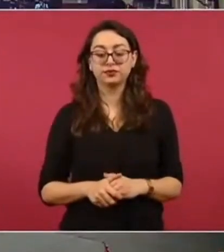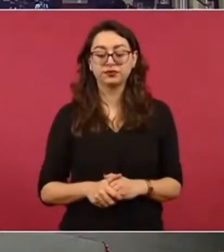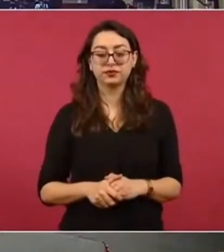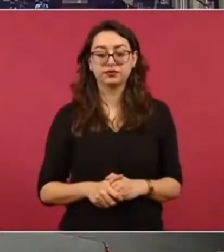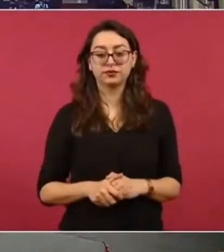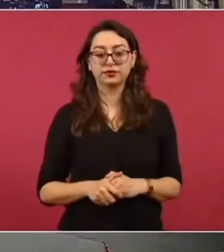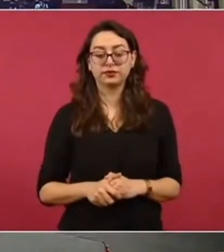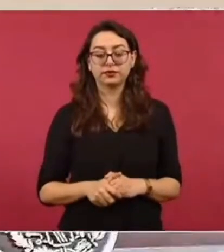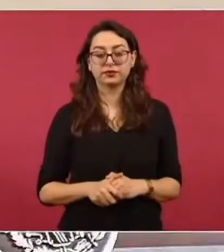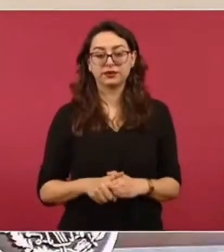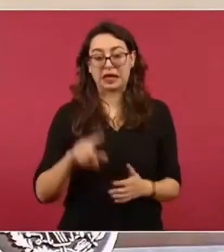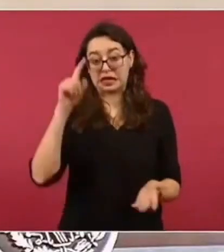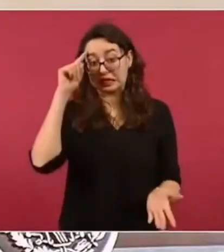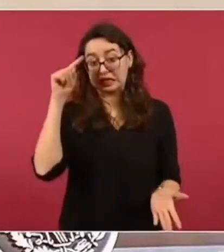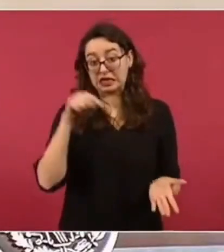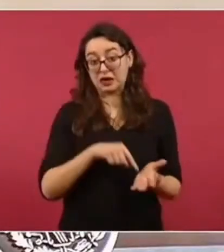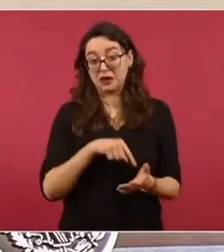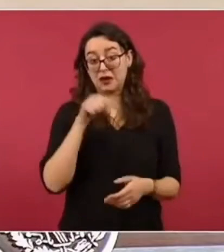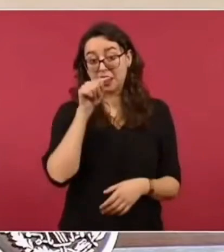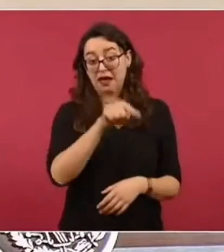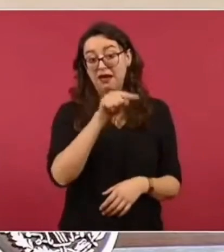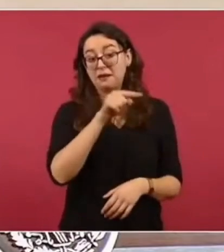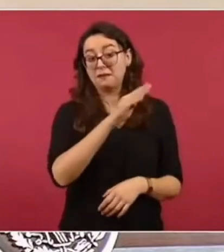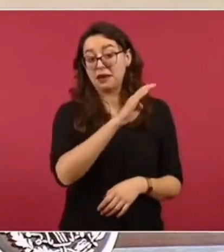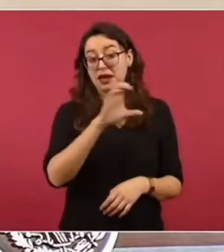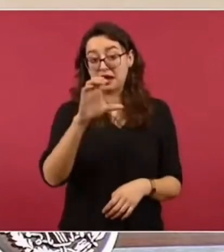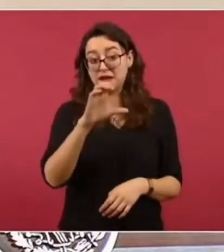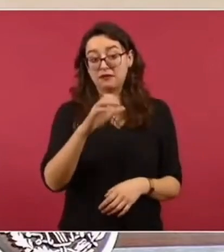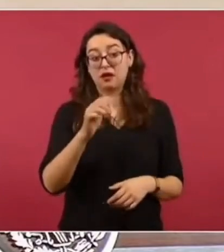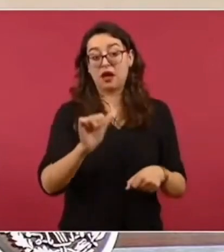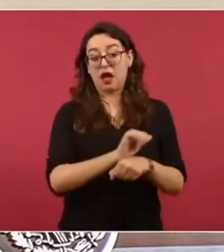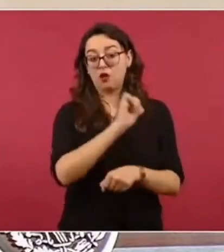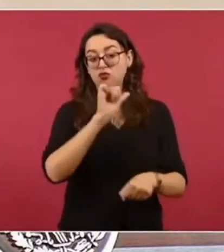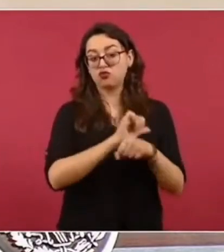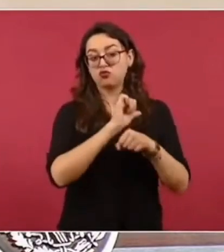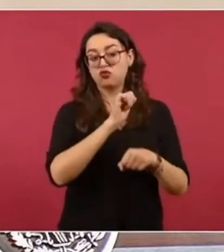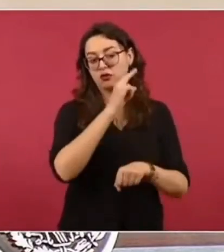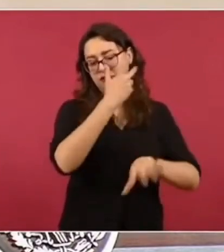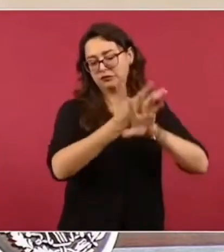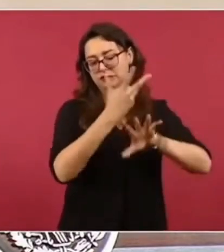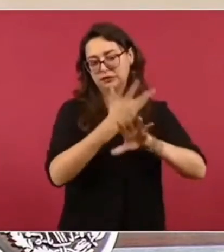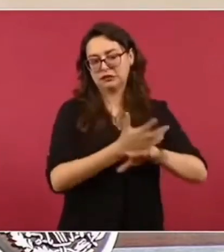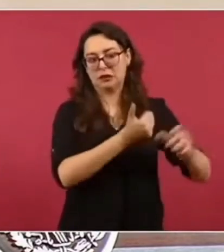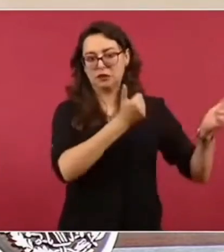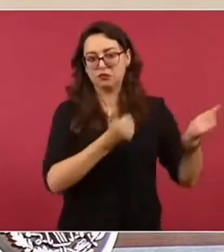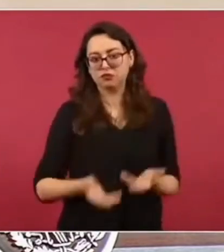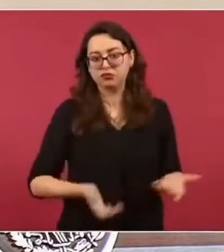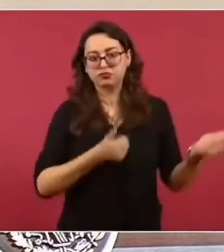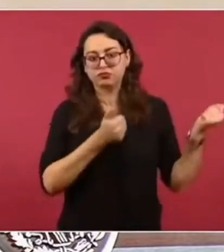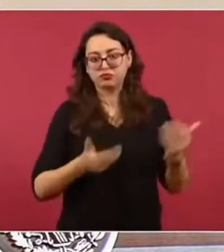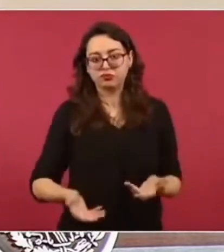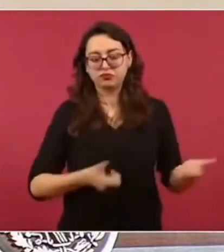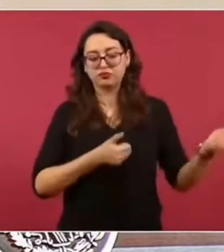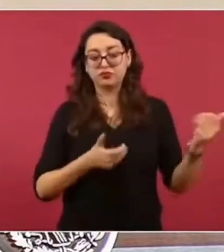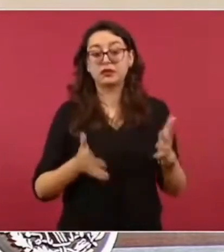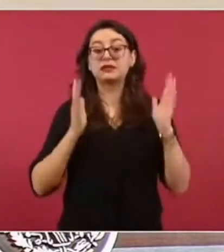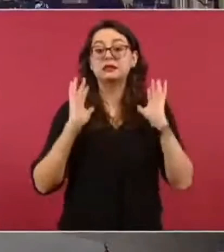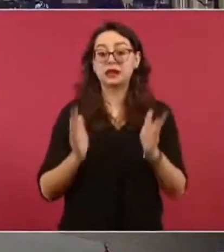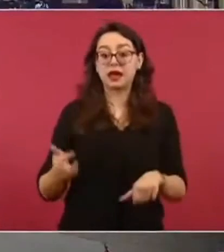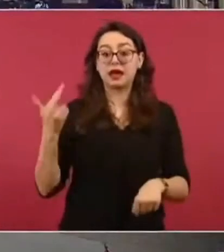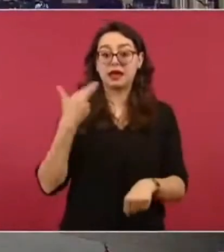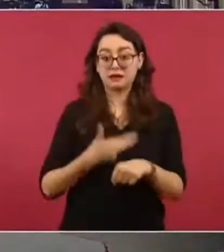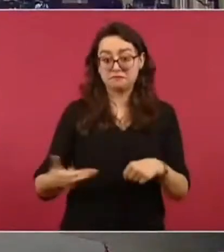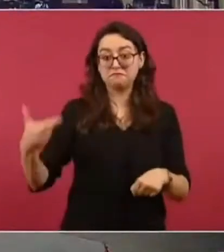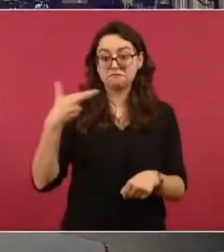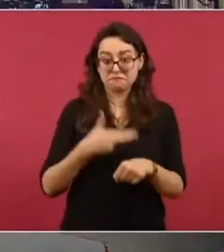carros extranjeros ha regularizado y ya se les está enviando. a ver si no tienes